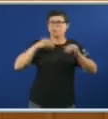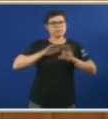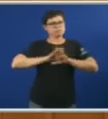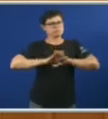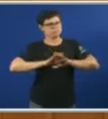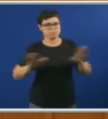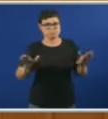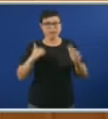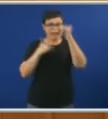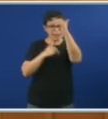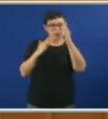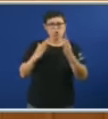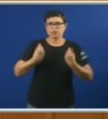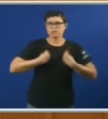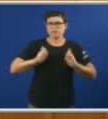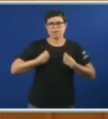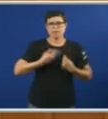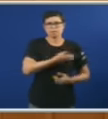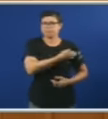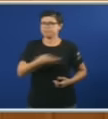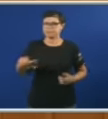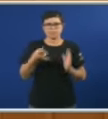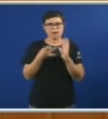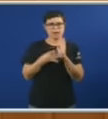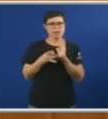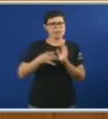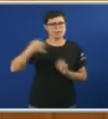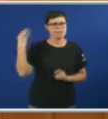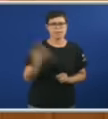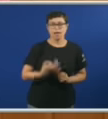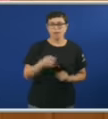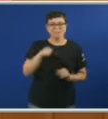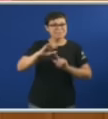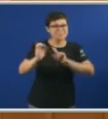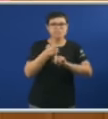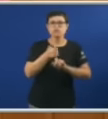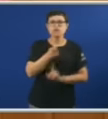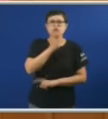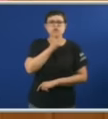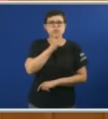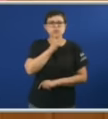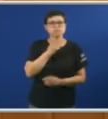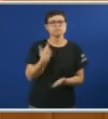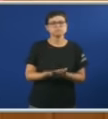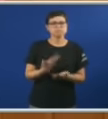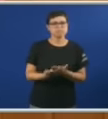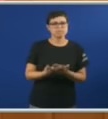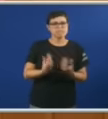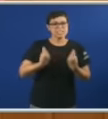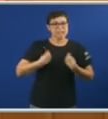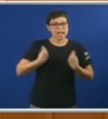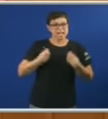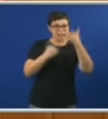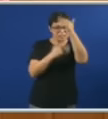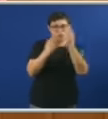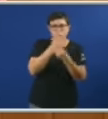atención sanitaria De primeira E que para iso Necesitamos Que se garantice O 100% Da sanidade Na